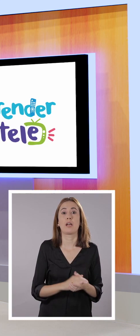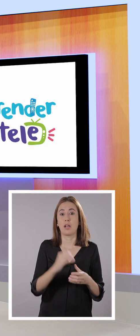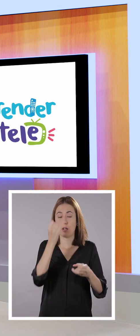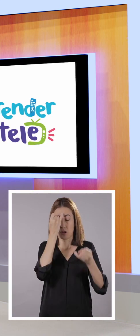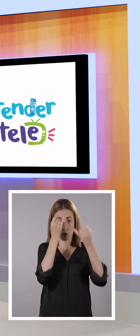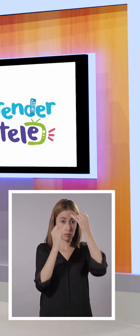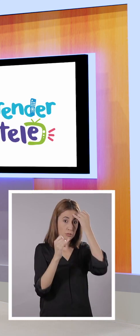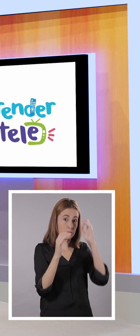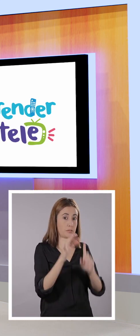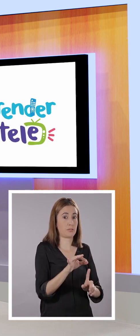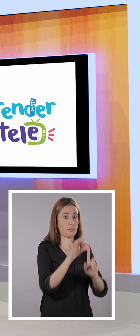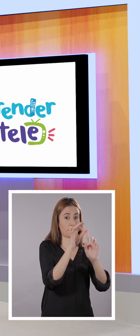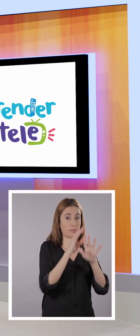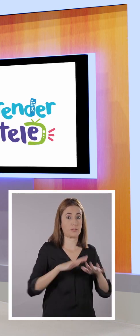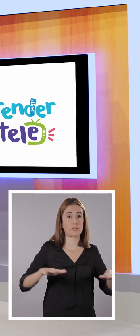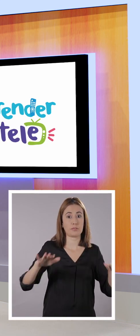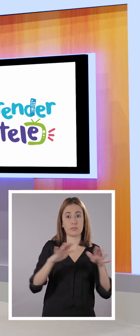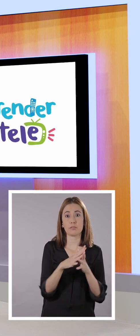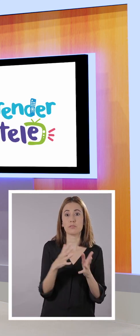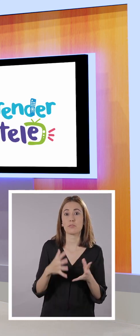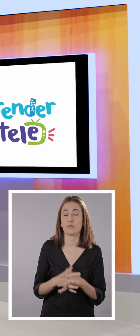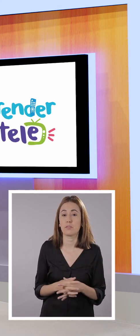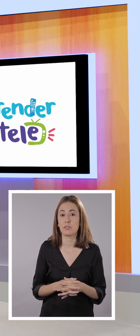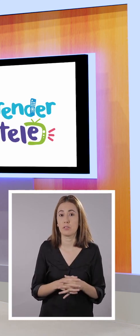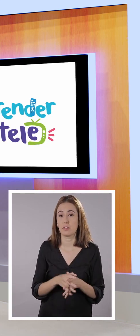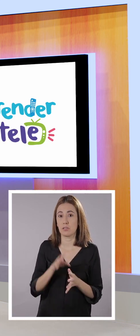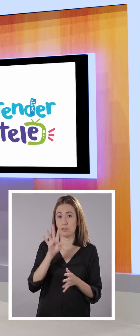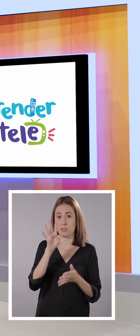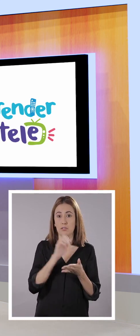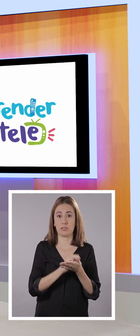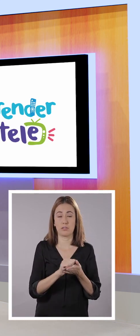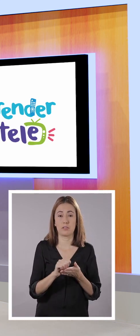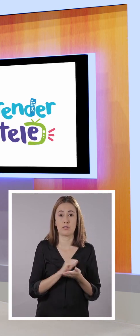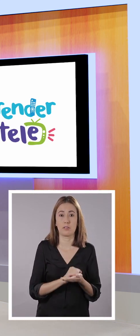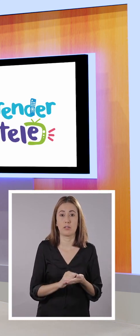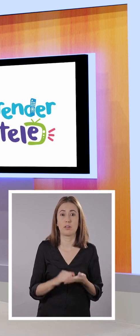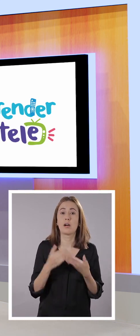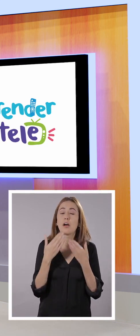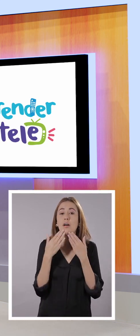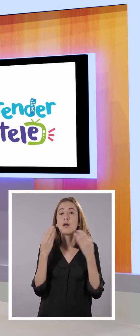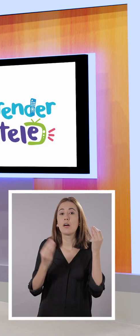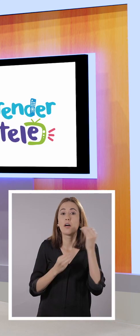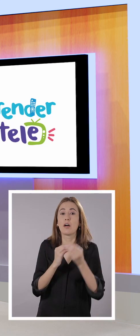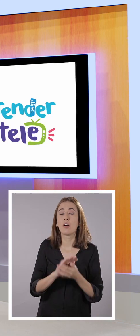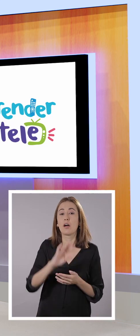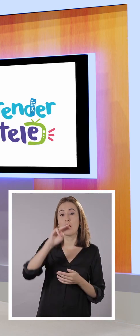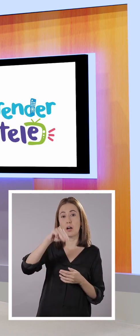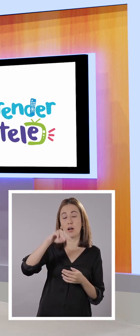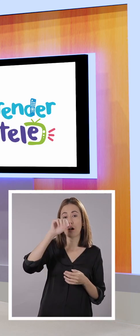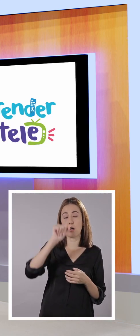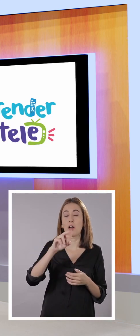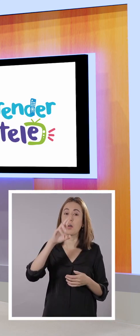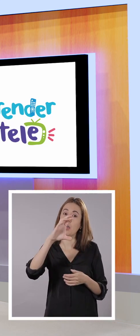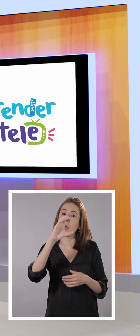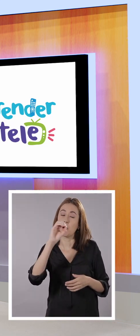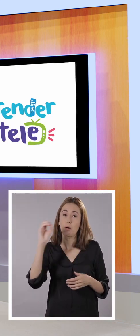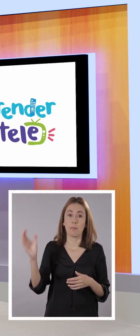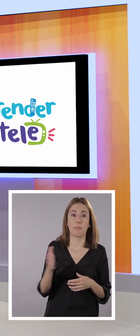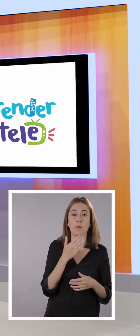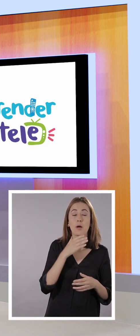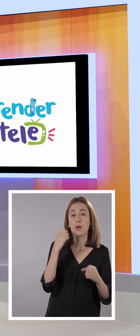Y yo tengo una idea más. Ah, ok. Correcto. Yo solo anoté tres. Ella apuntó cuatro. Ok. Yo apunté que Marco